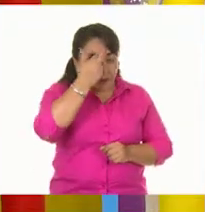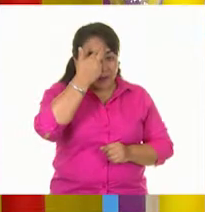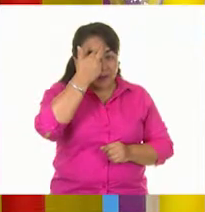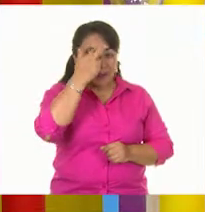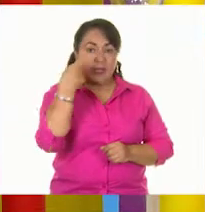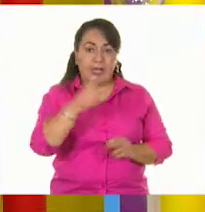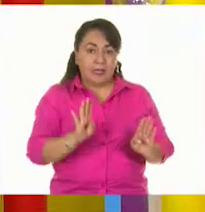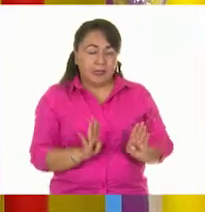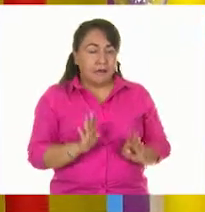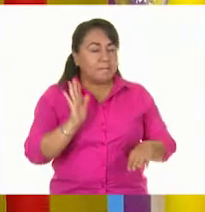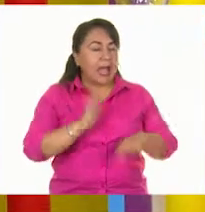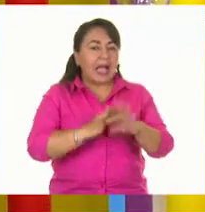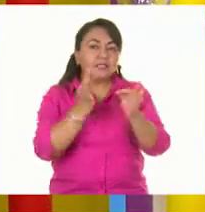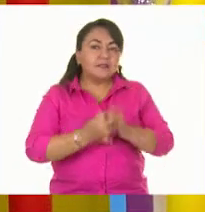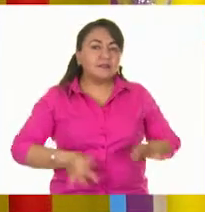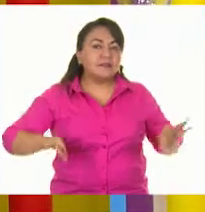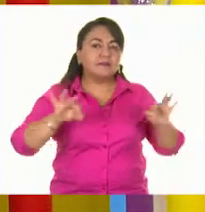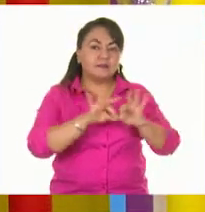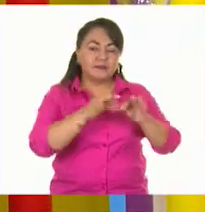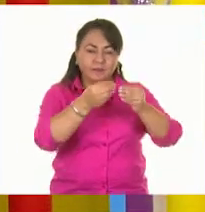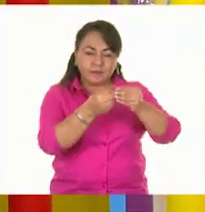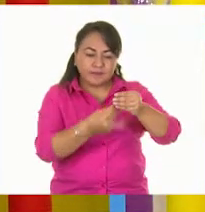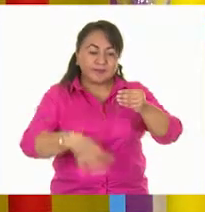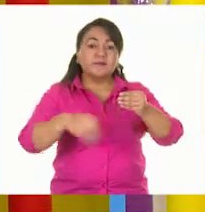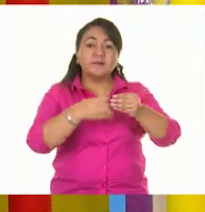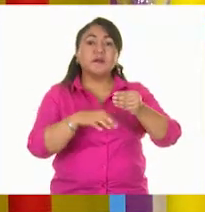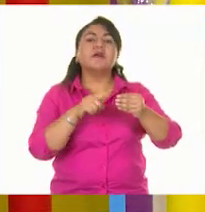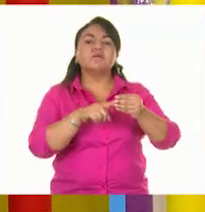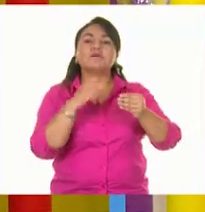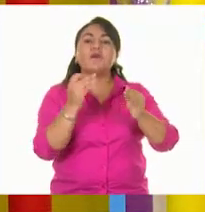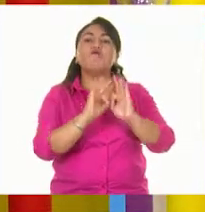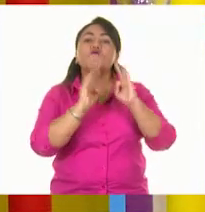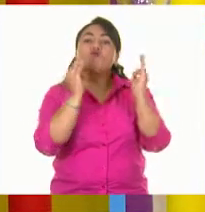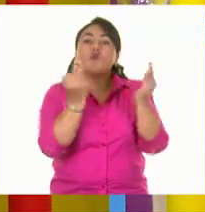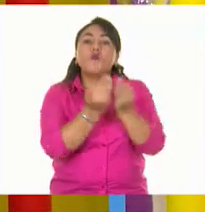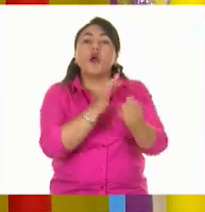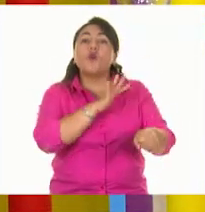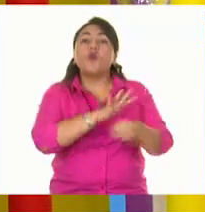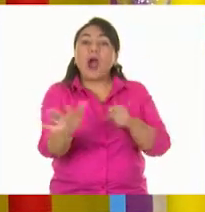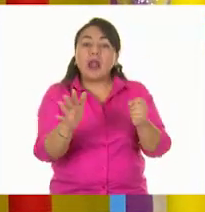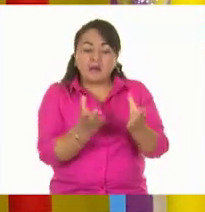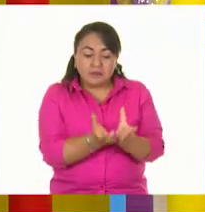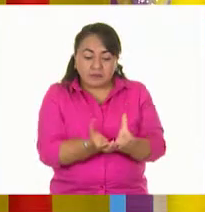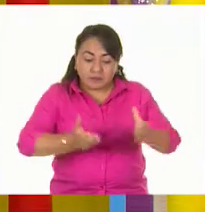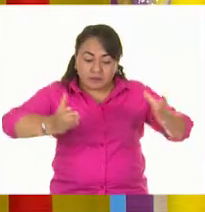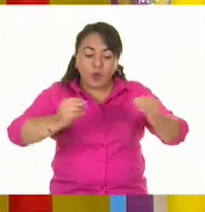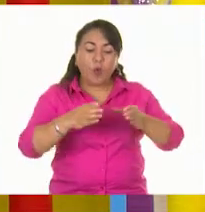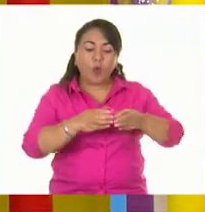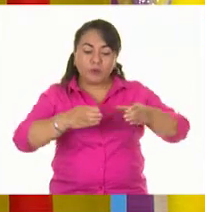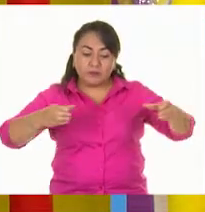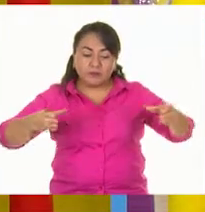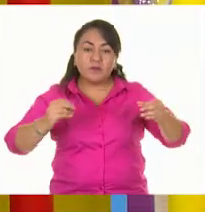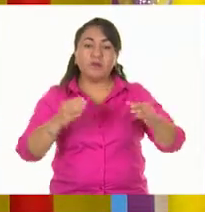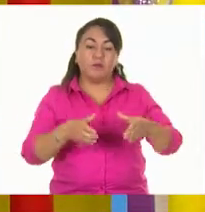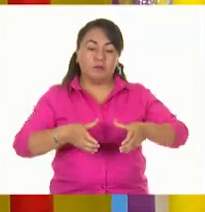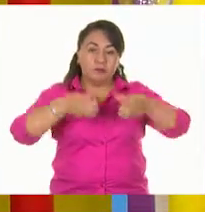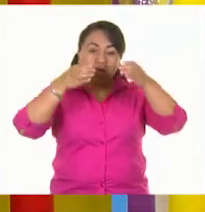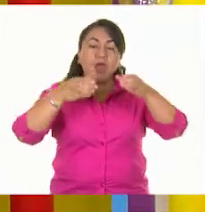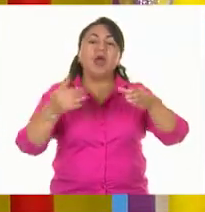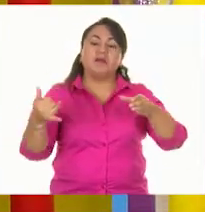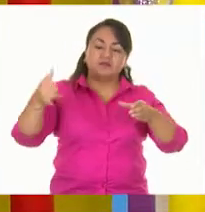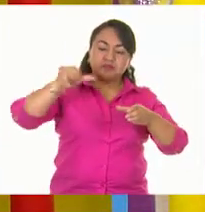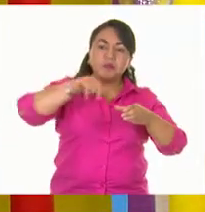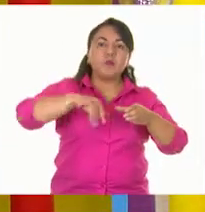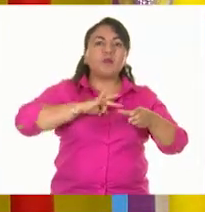que la característica principal de los líquidos es que toman la forma del recipiente que los contiene y por lo mismo pueden cambiar su